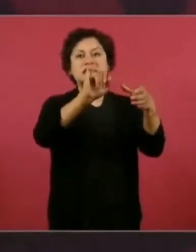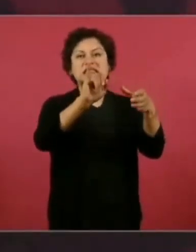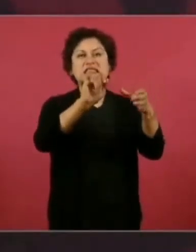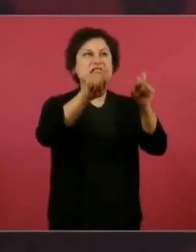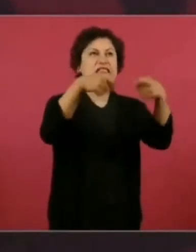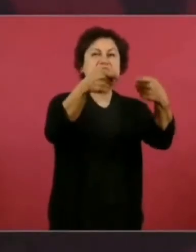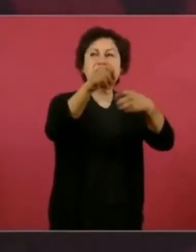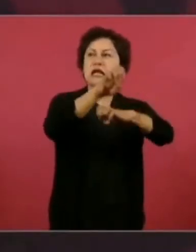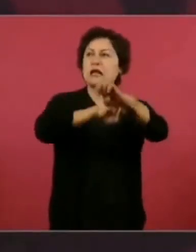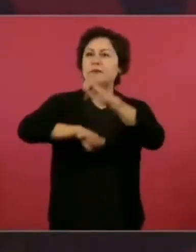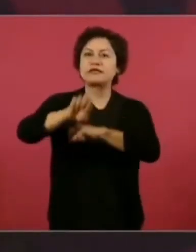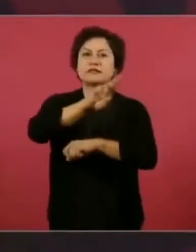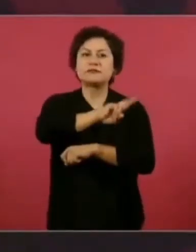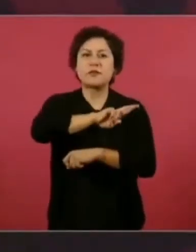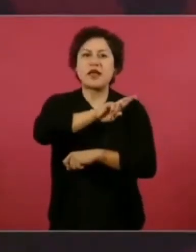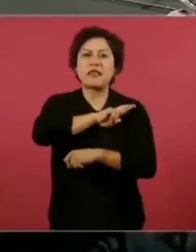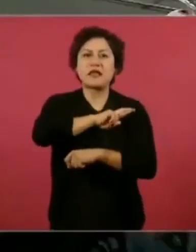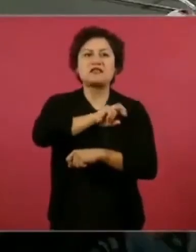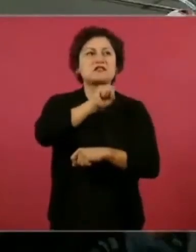Y ahí están los resultados.